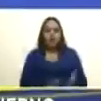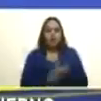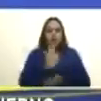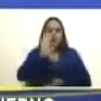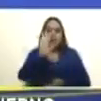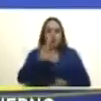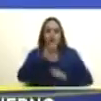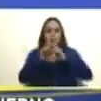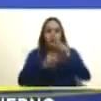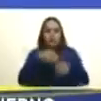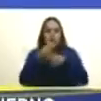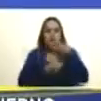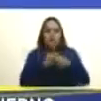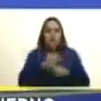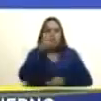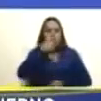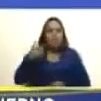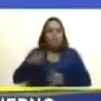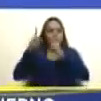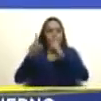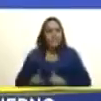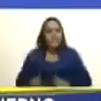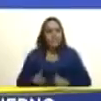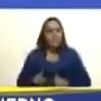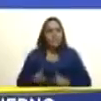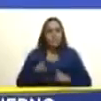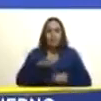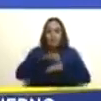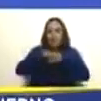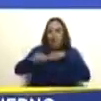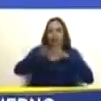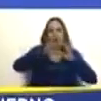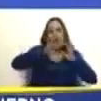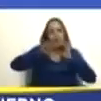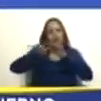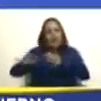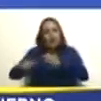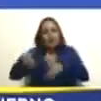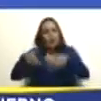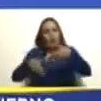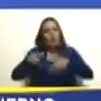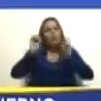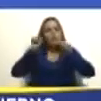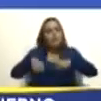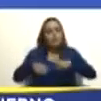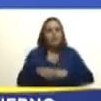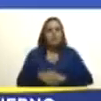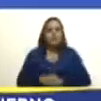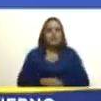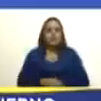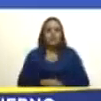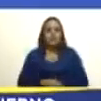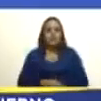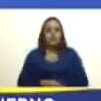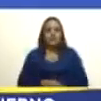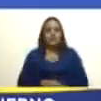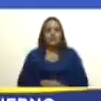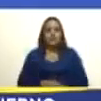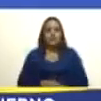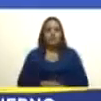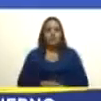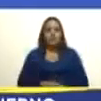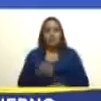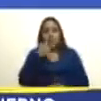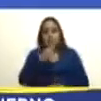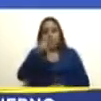y que el pueblo decidió de manera abrumadora por el sí lo decía hoy el